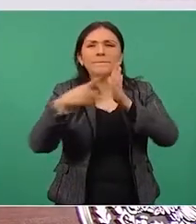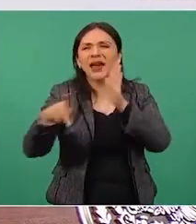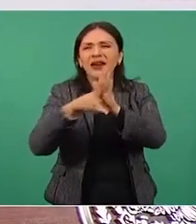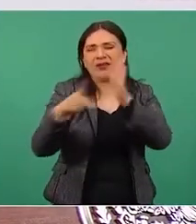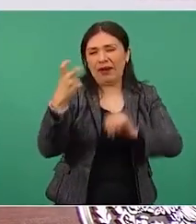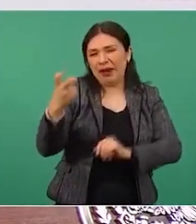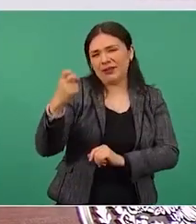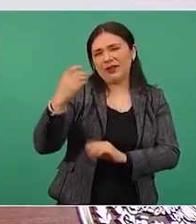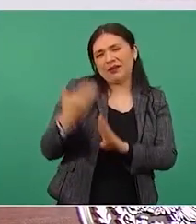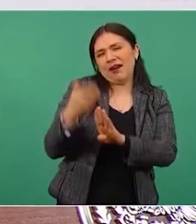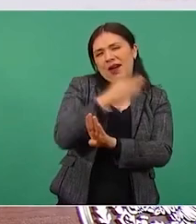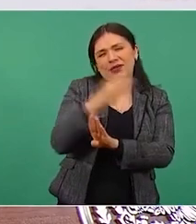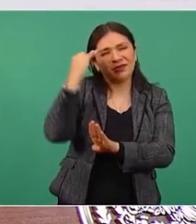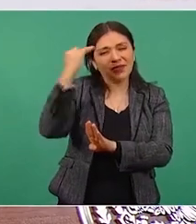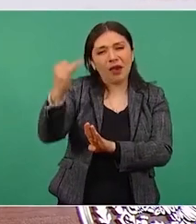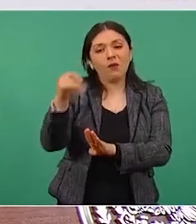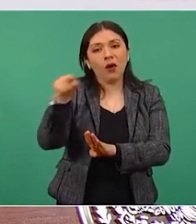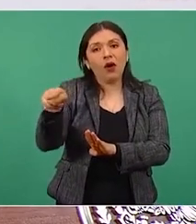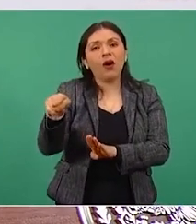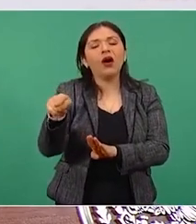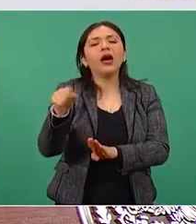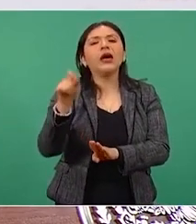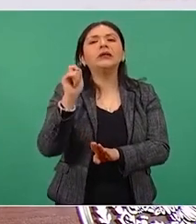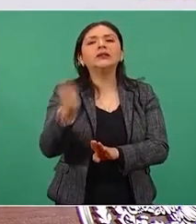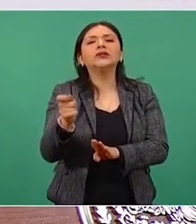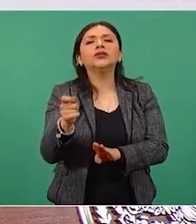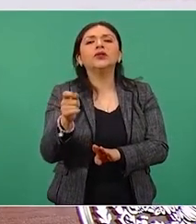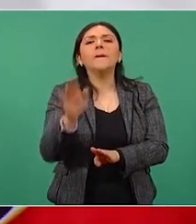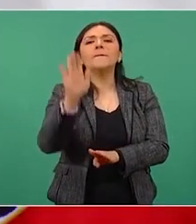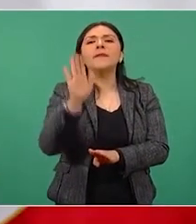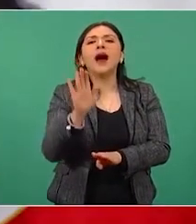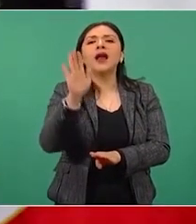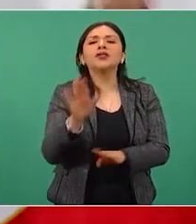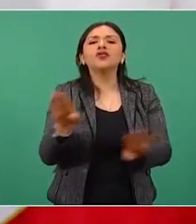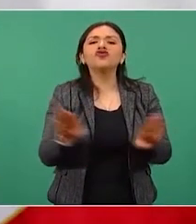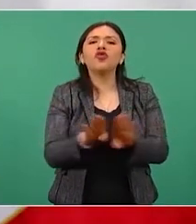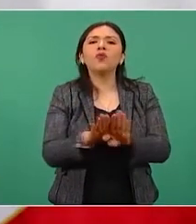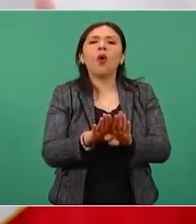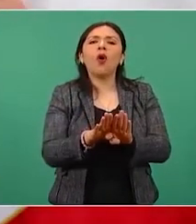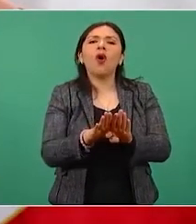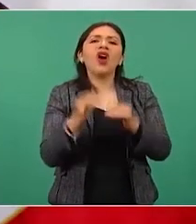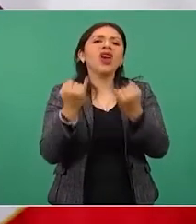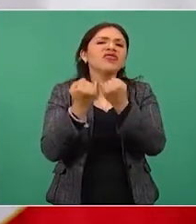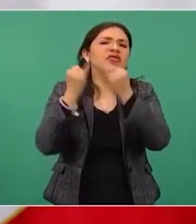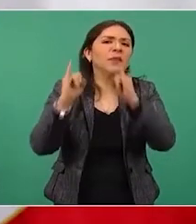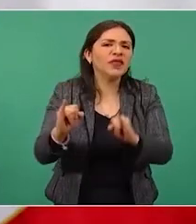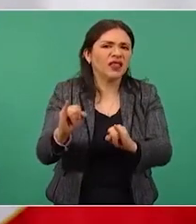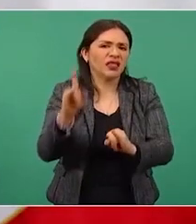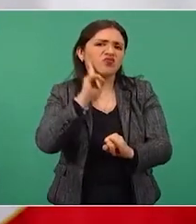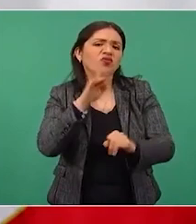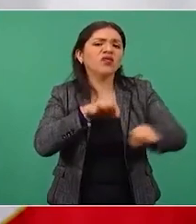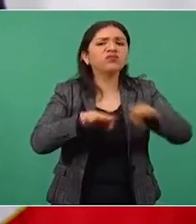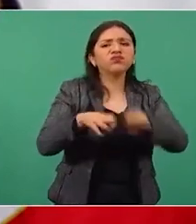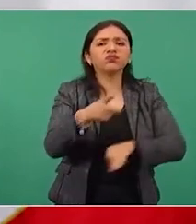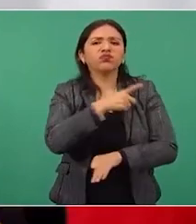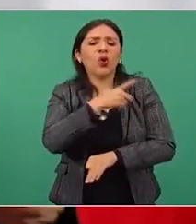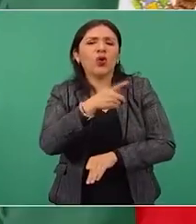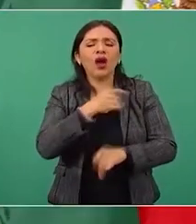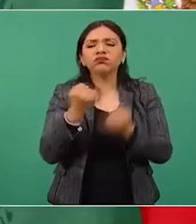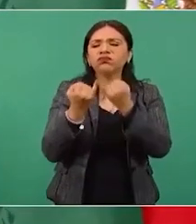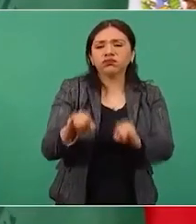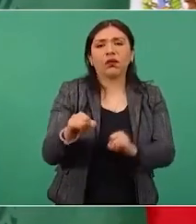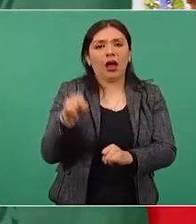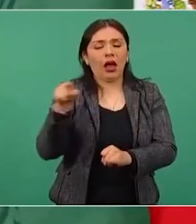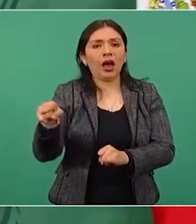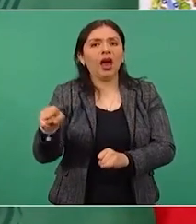actuaba de manera independiente con una